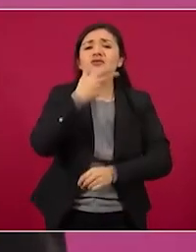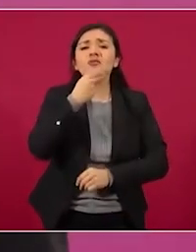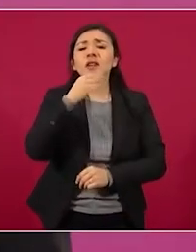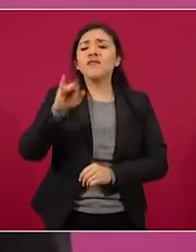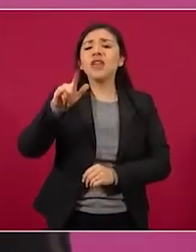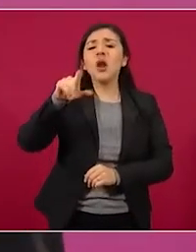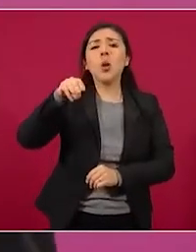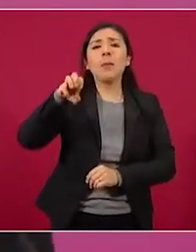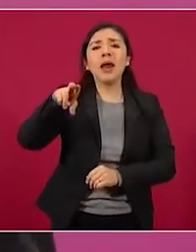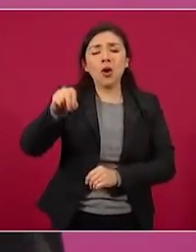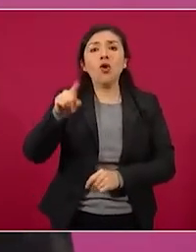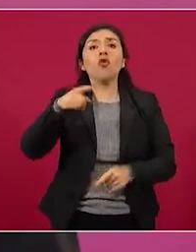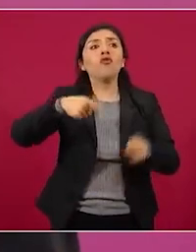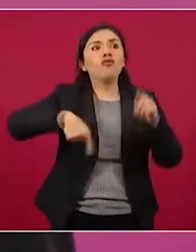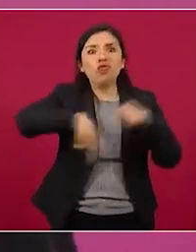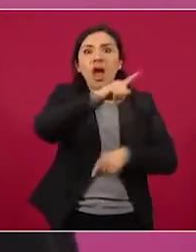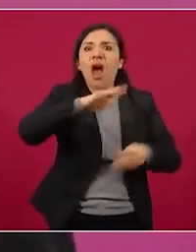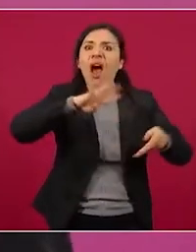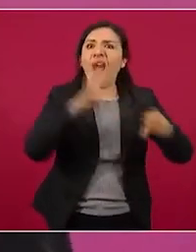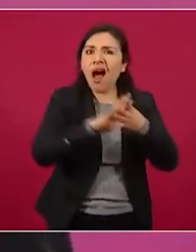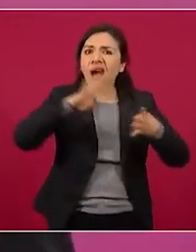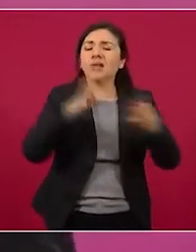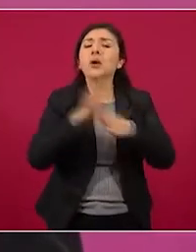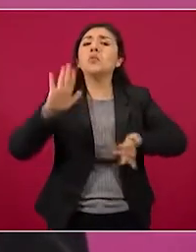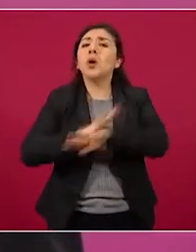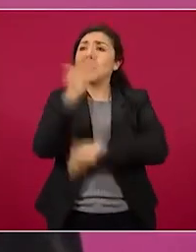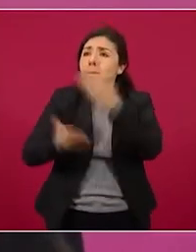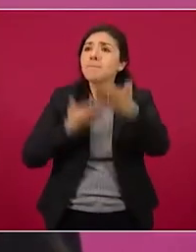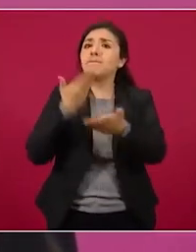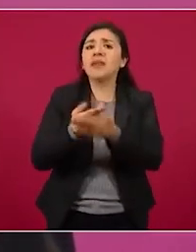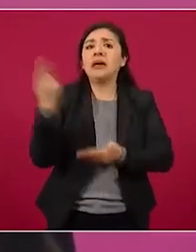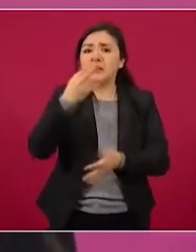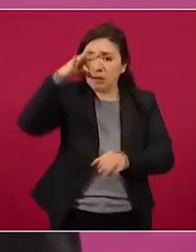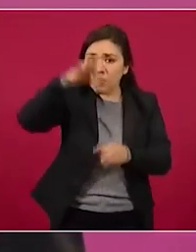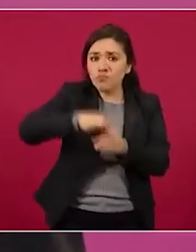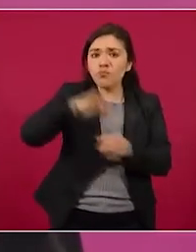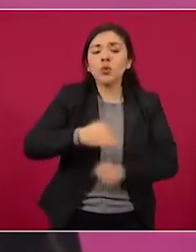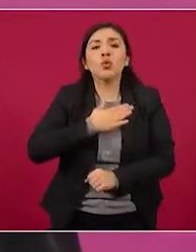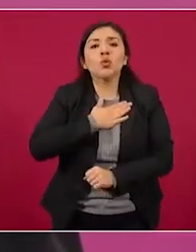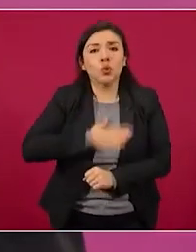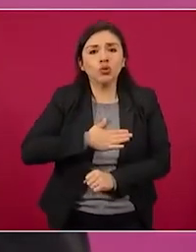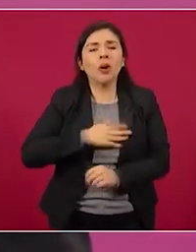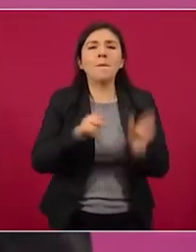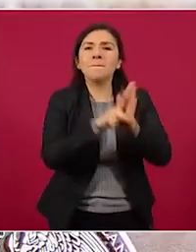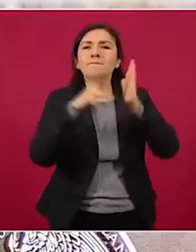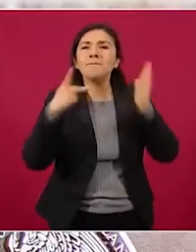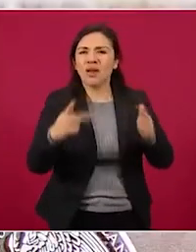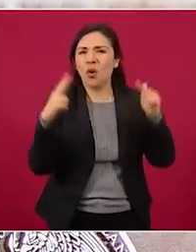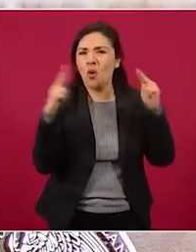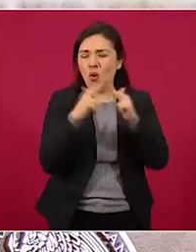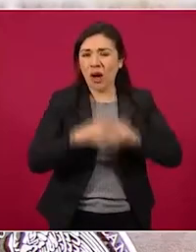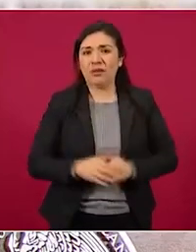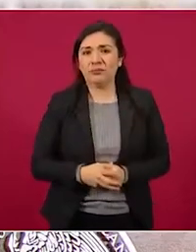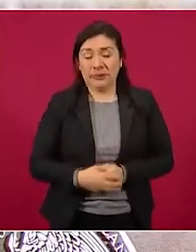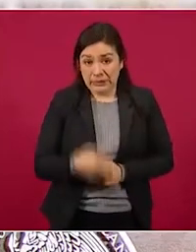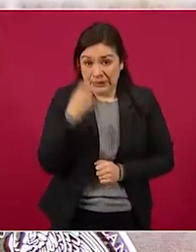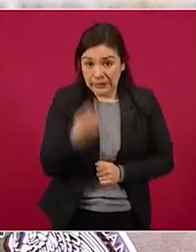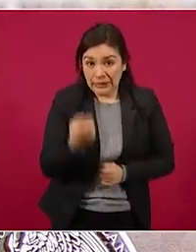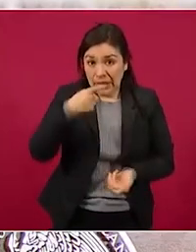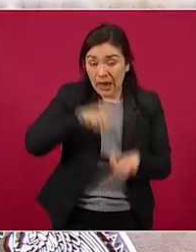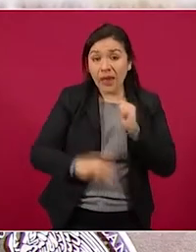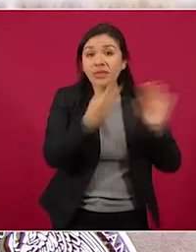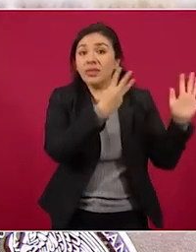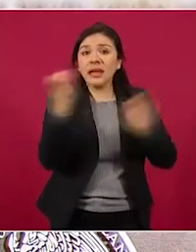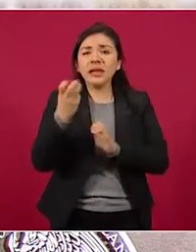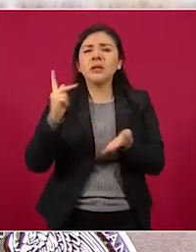Mata fue a la cárcel por pedir sufragio efectivo desde el diario del hogar. Son los 300